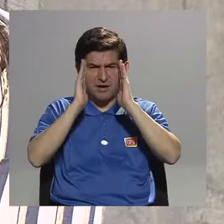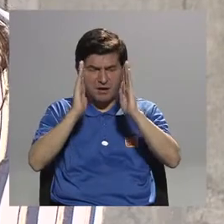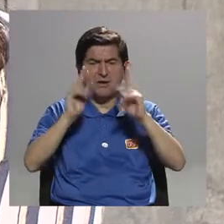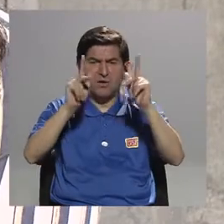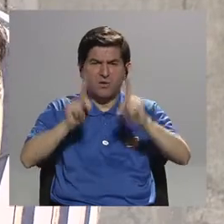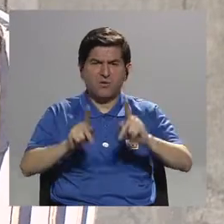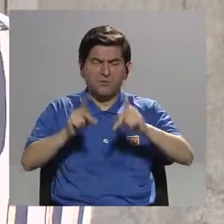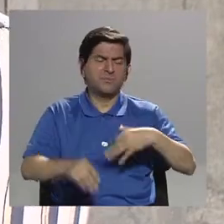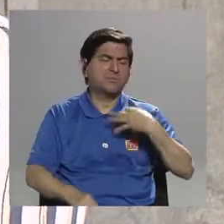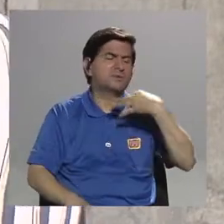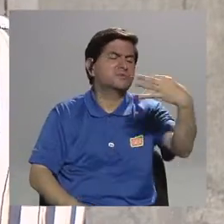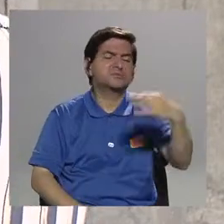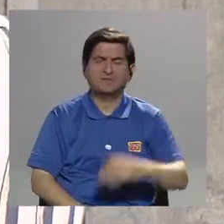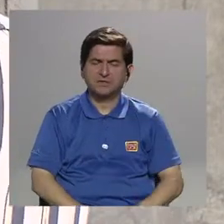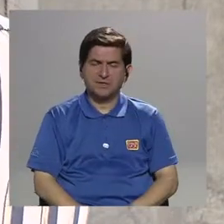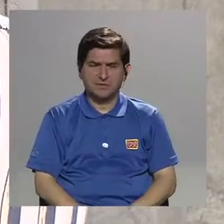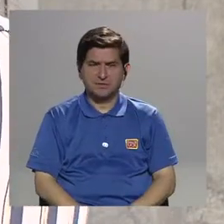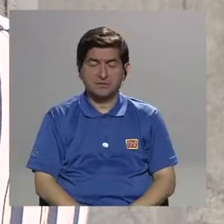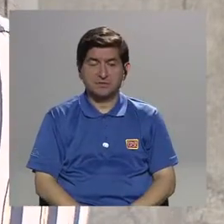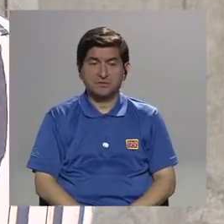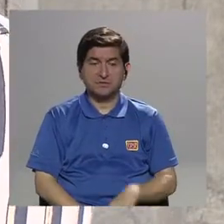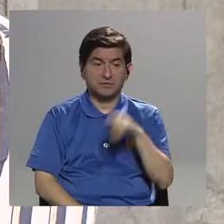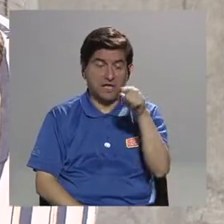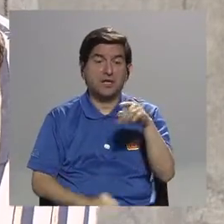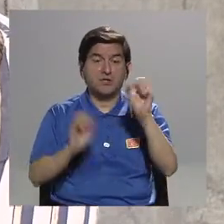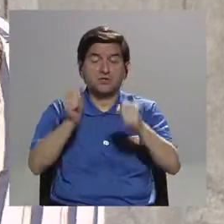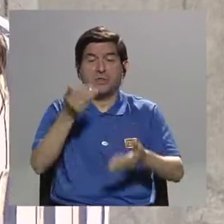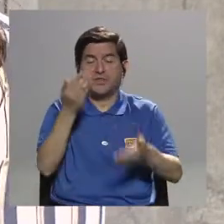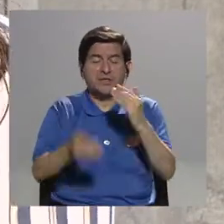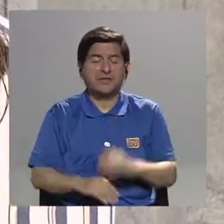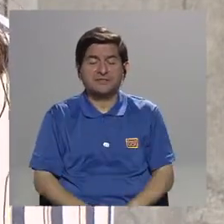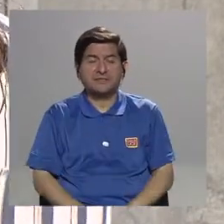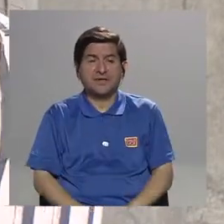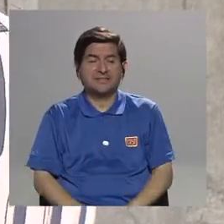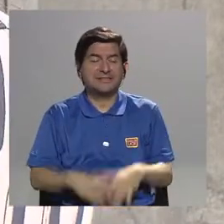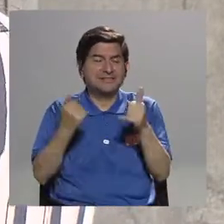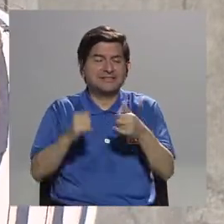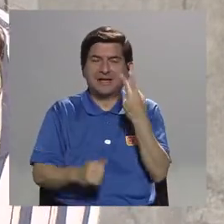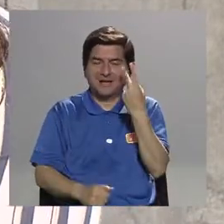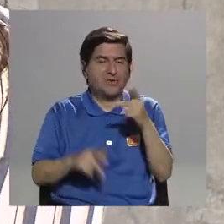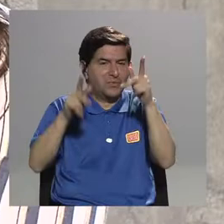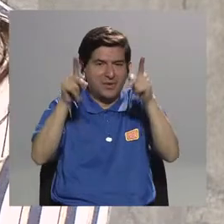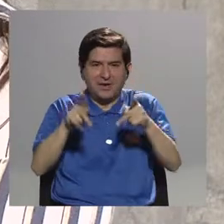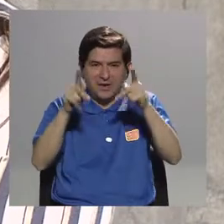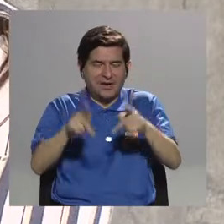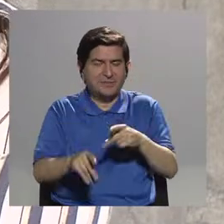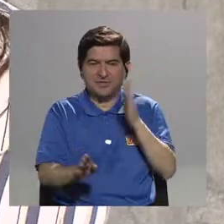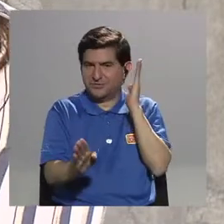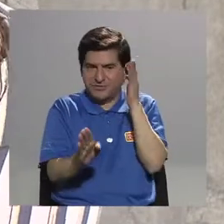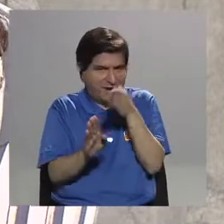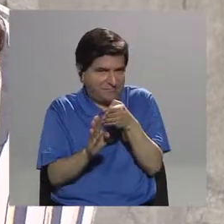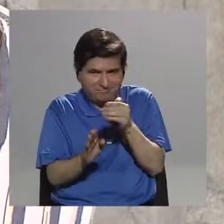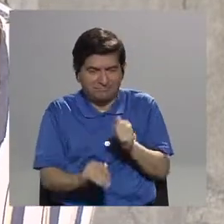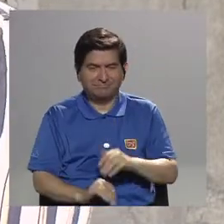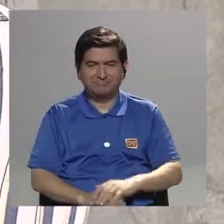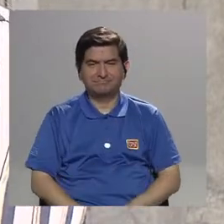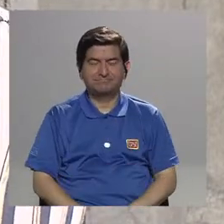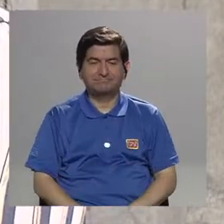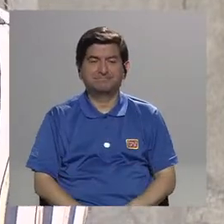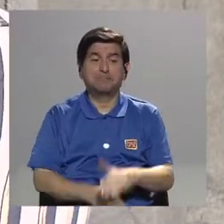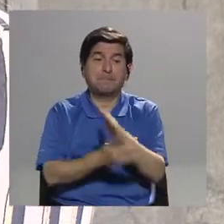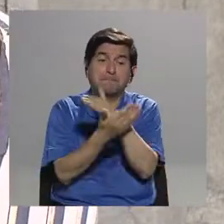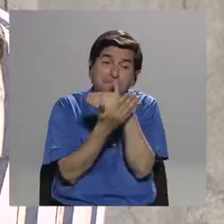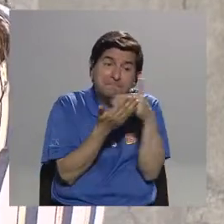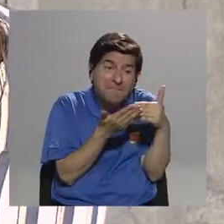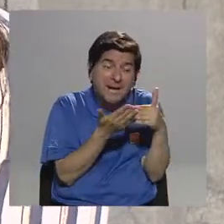y entonces pueden llegar a despersonificar, ¿verdad?, a la persona que tienen ahí. Entonces, parte de lo que el programa de